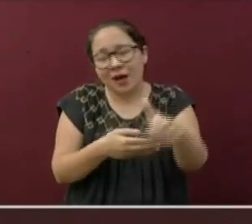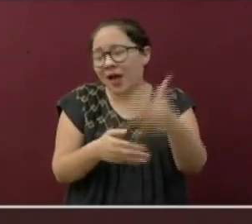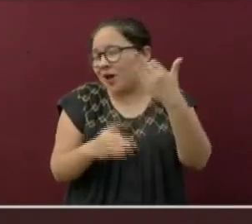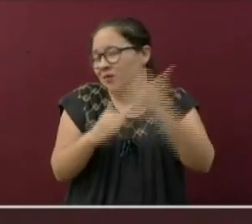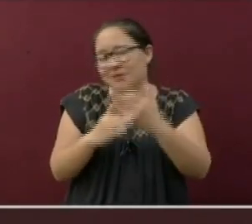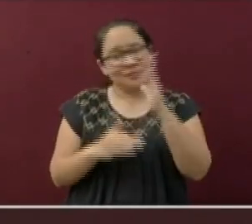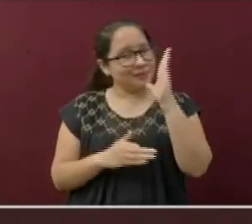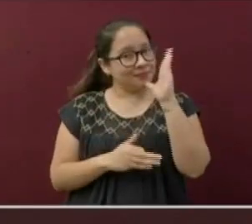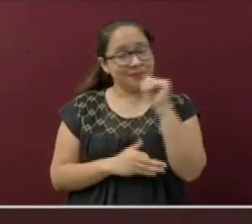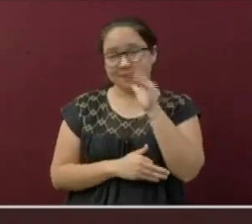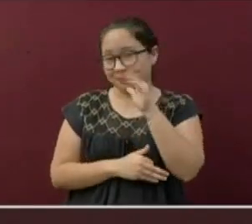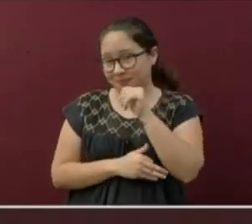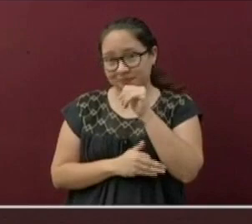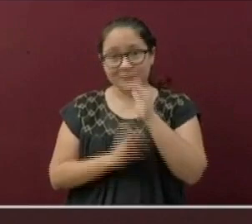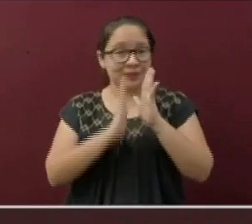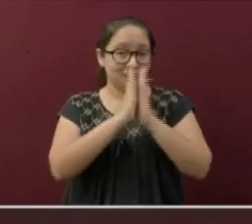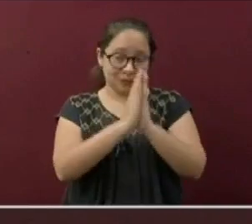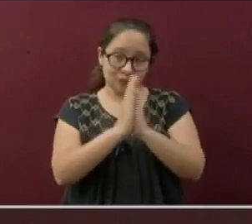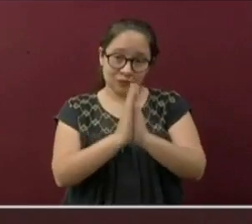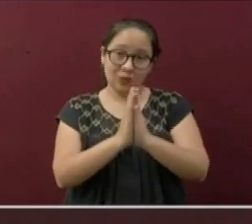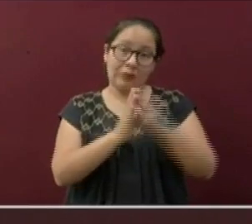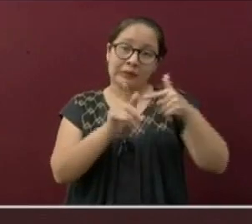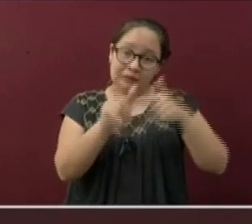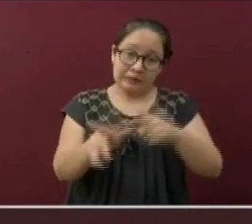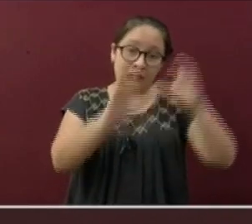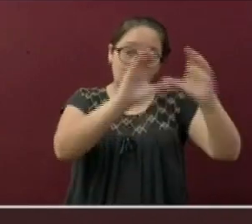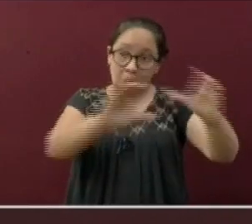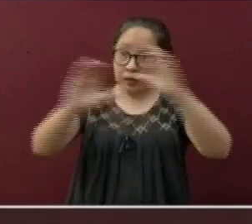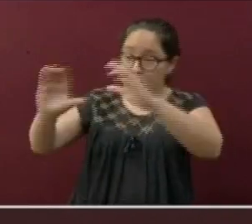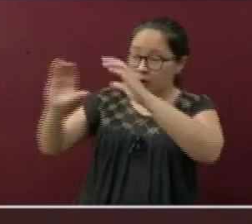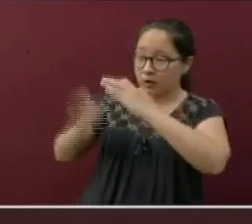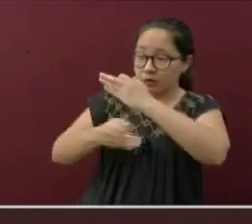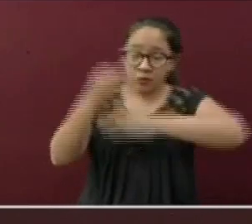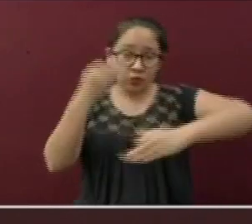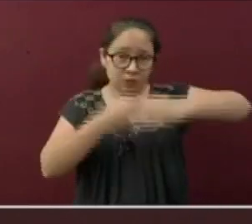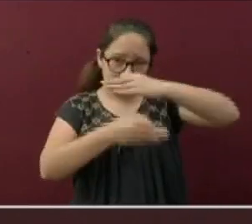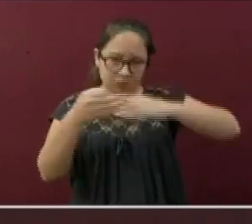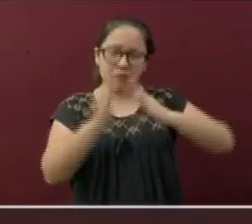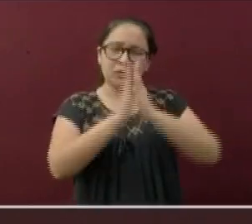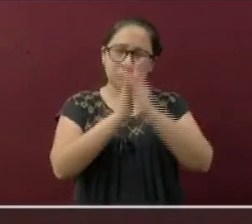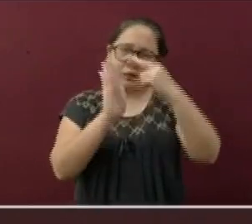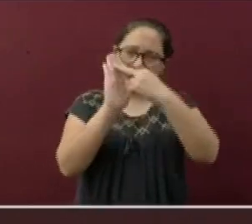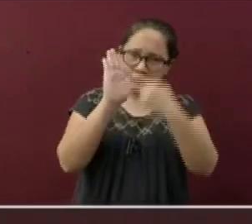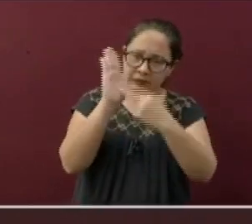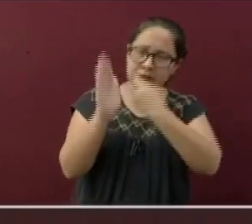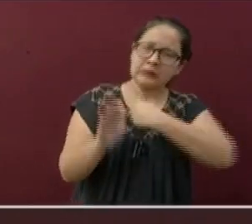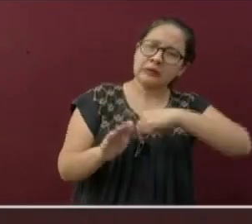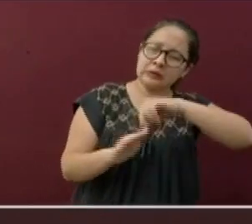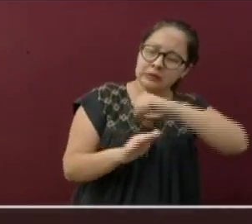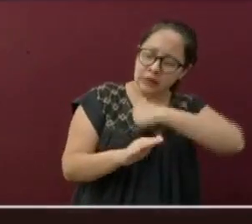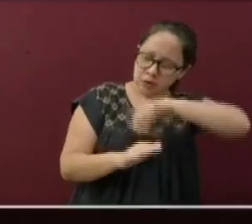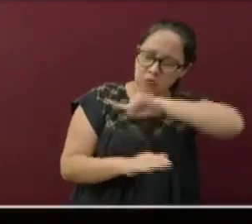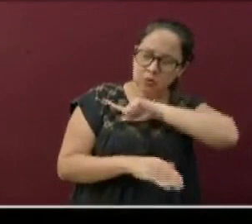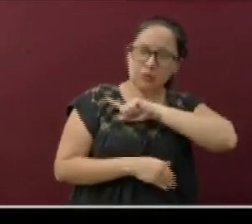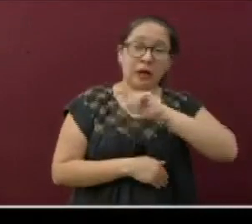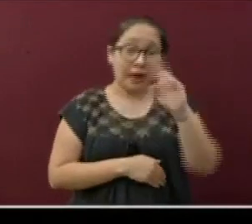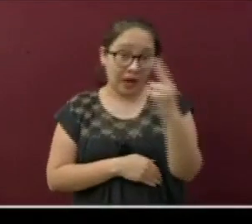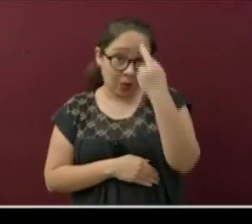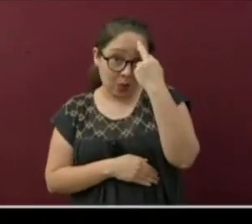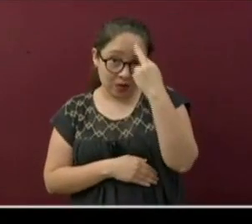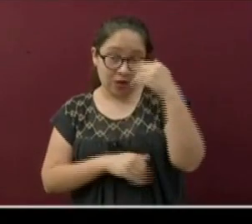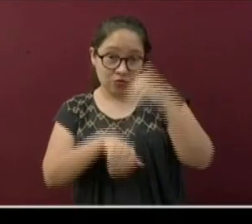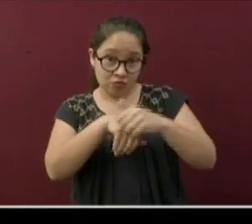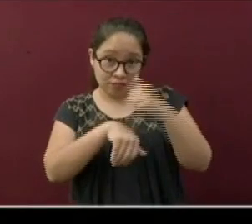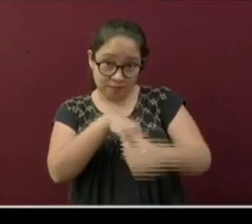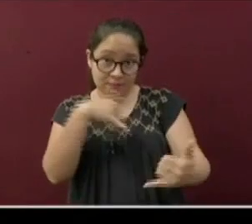ahora, sigamos protegiéndonos todos. Sigamos las medidas sanitarias y recuerden el número de